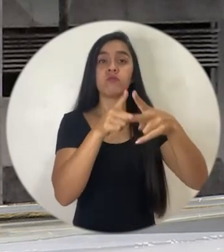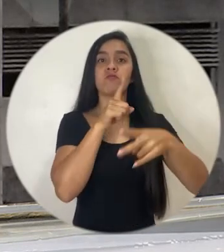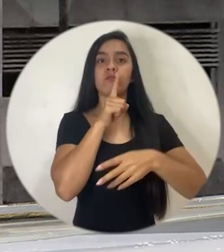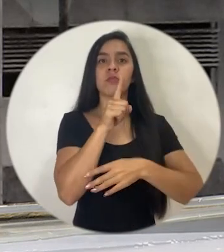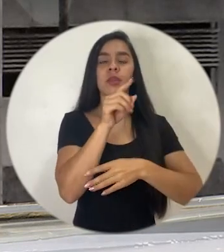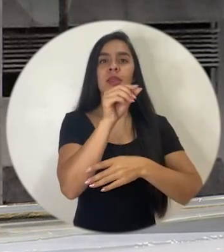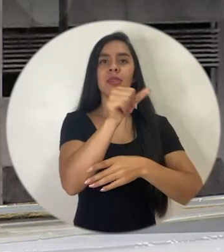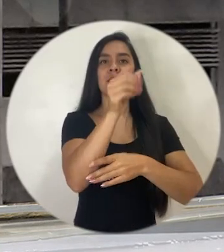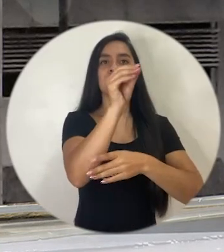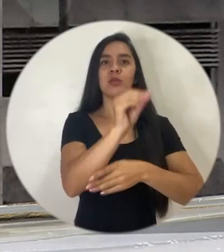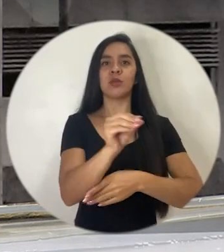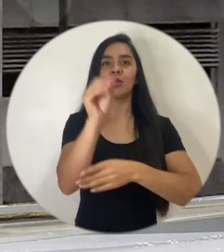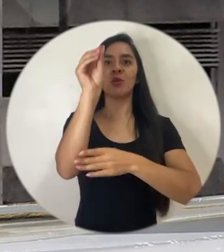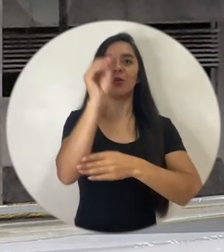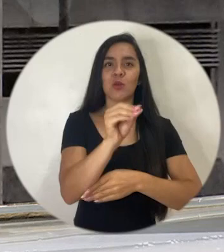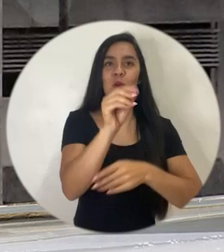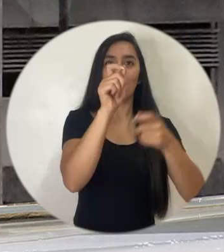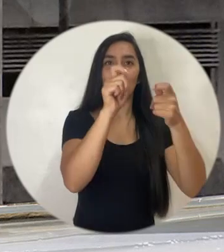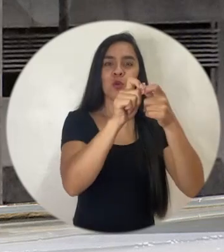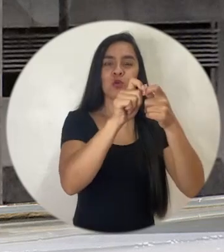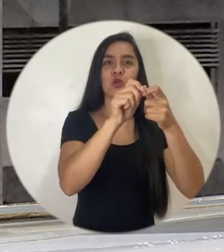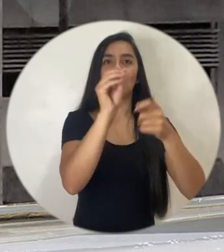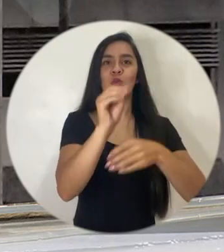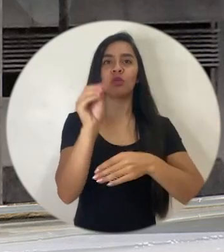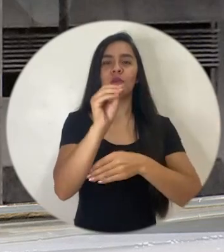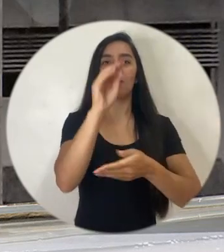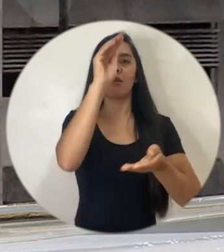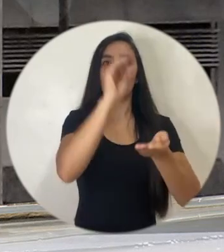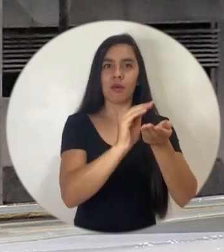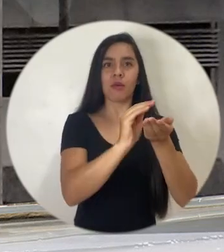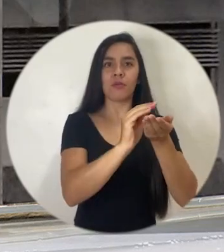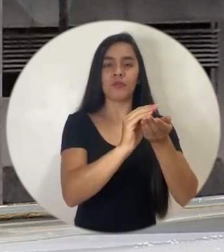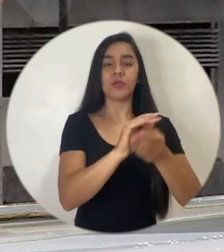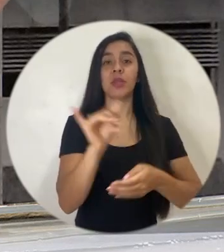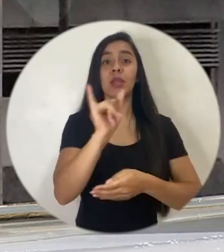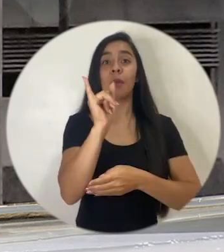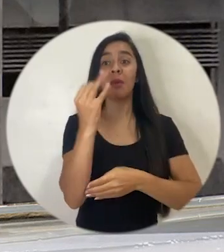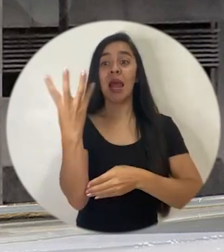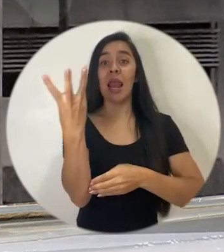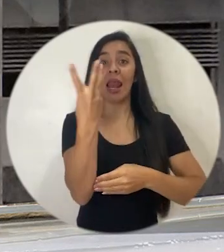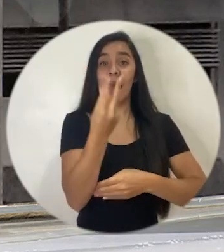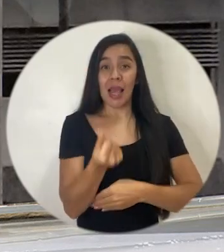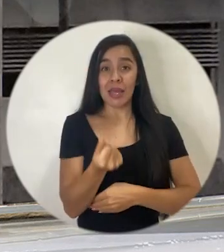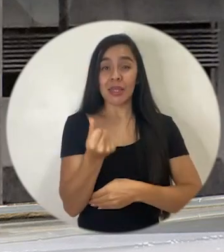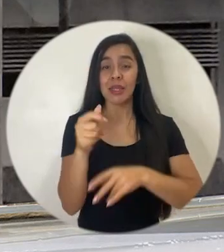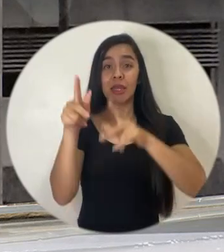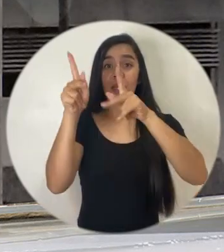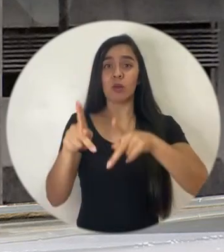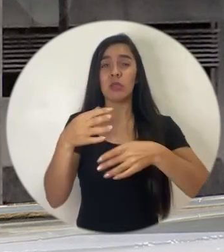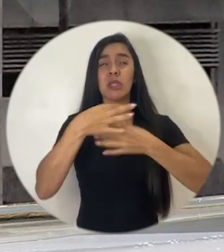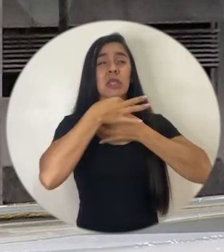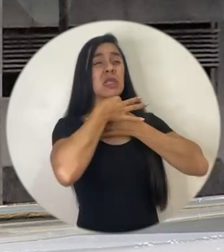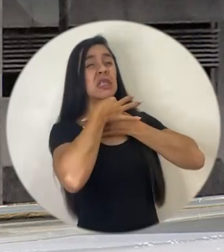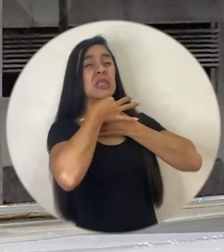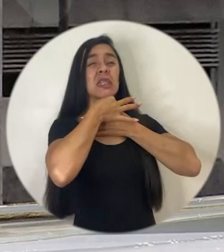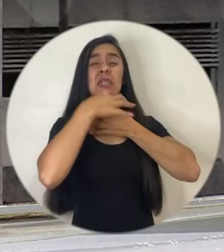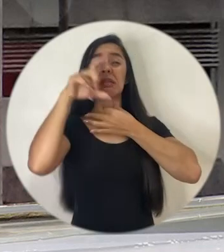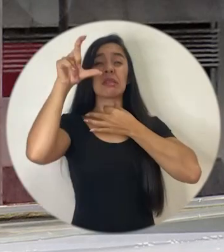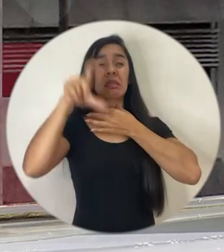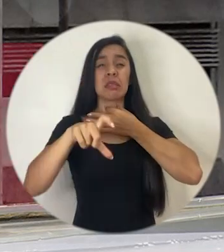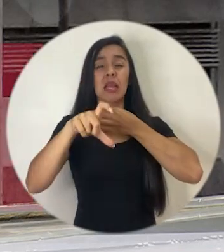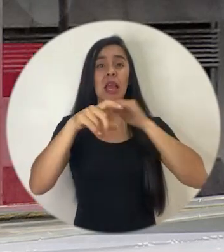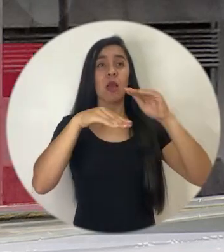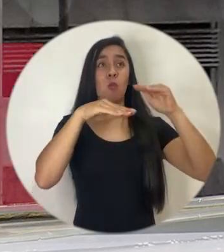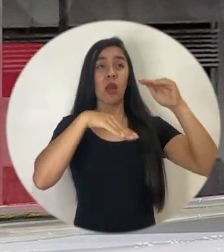bajó 10 puntos porcentuales. Y además, con la cantidad de personas que estaban endeudadas